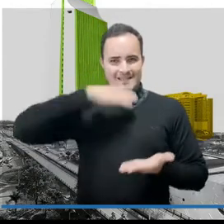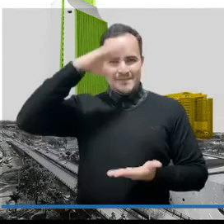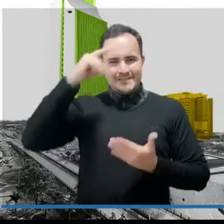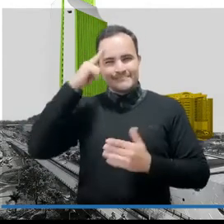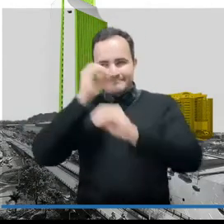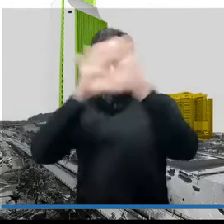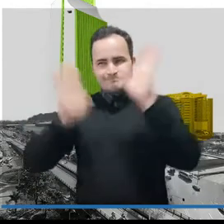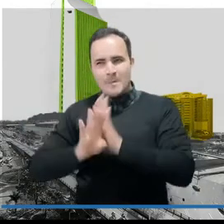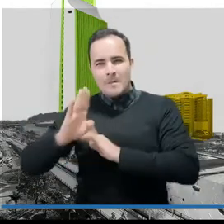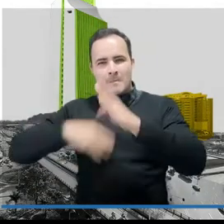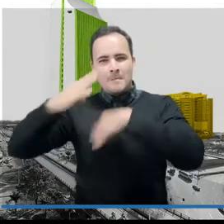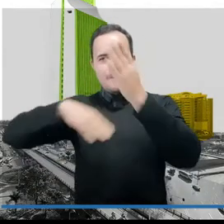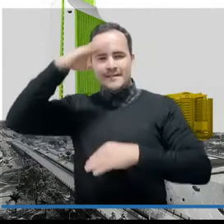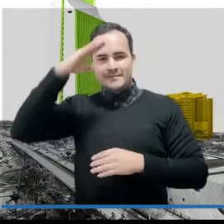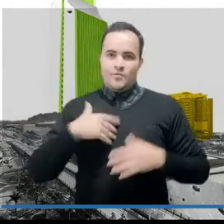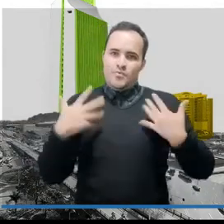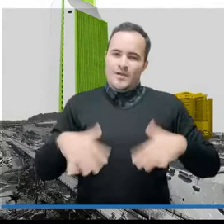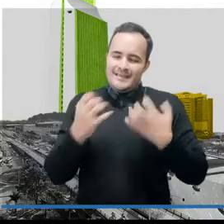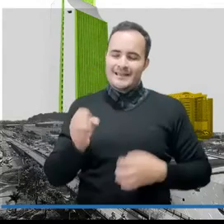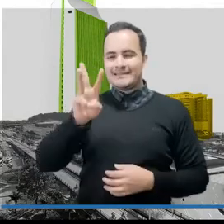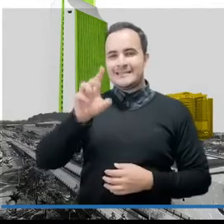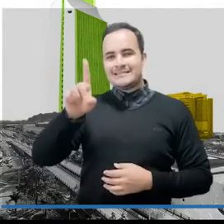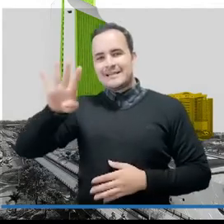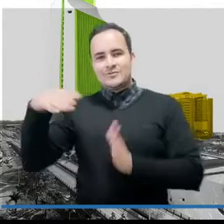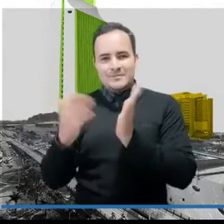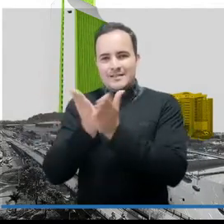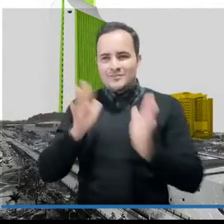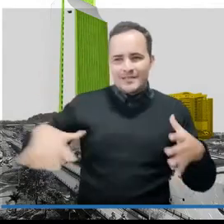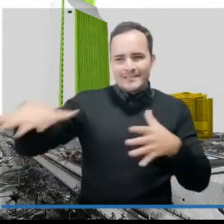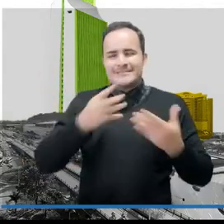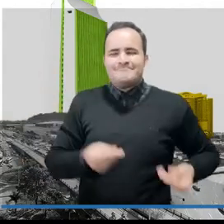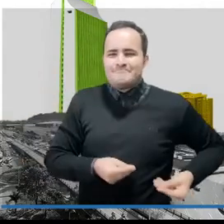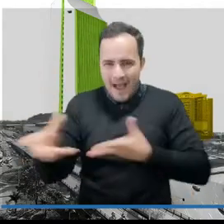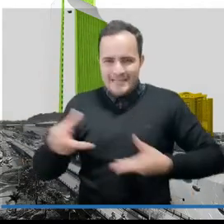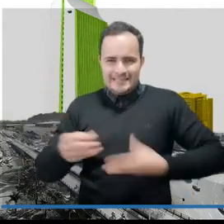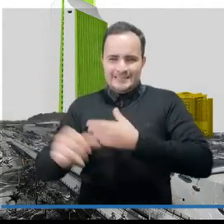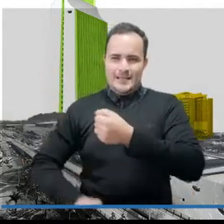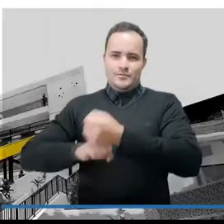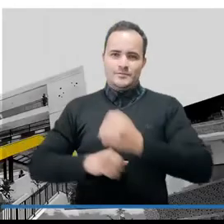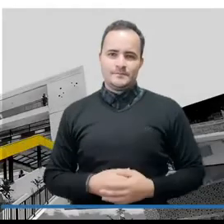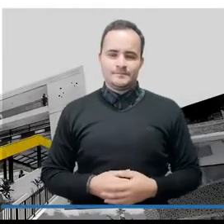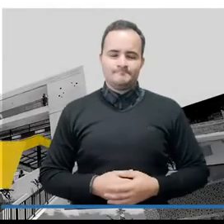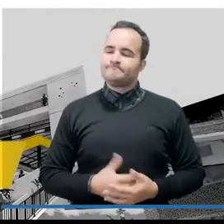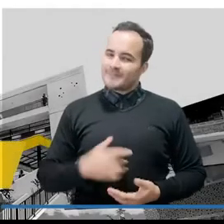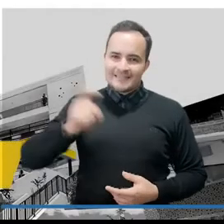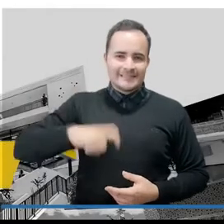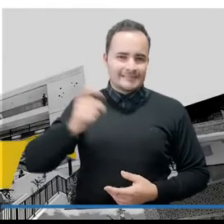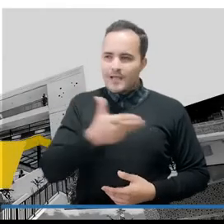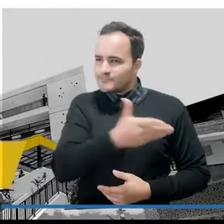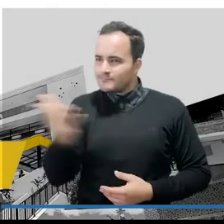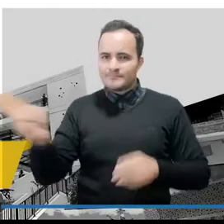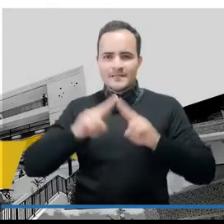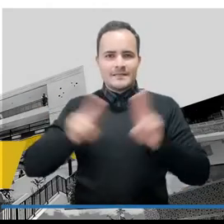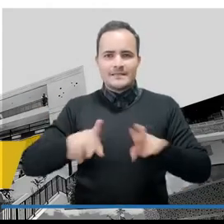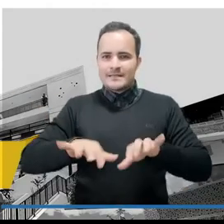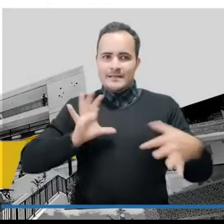desarrollando estrategias para ampliar la conectividad de 314.000 alumnos de la ciudad. Poder seguir garantizando